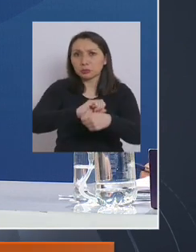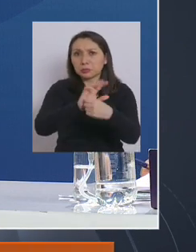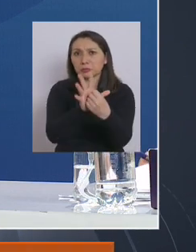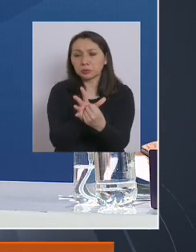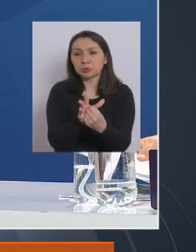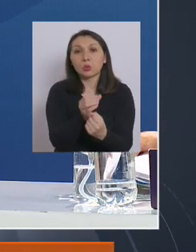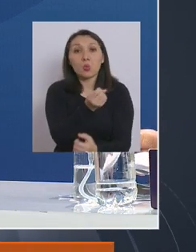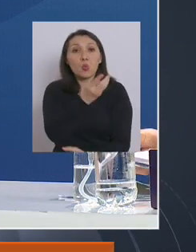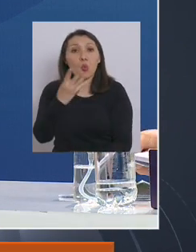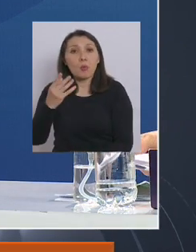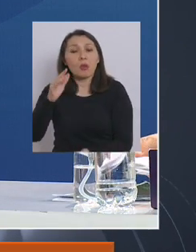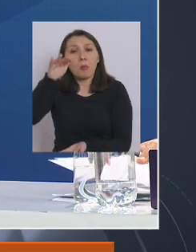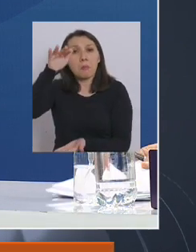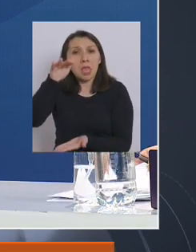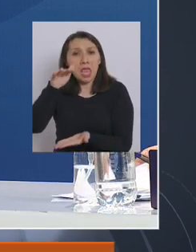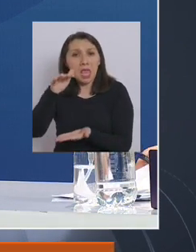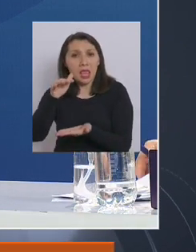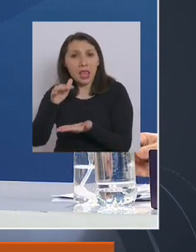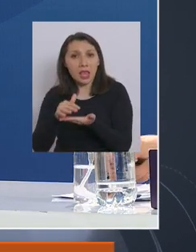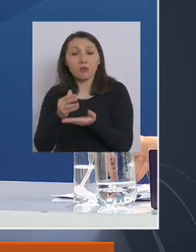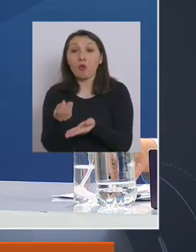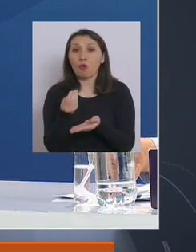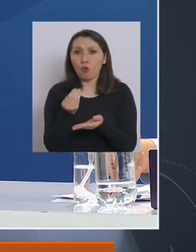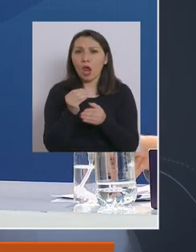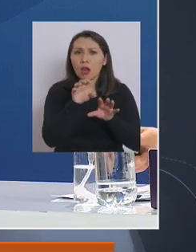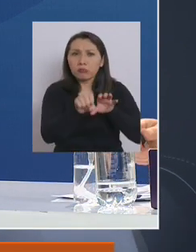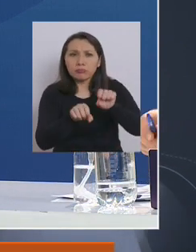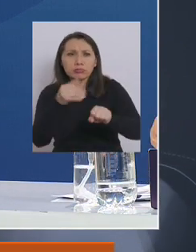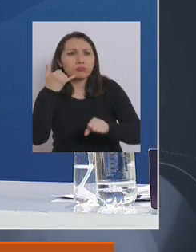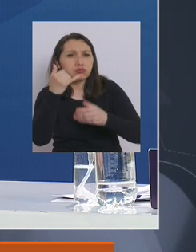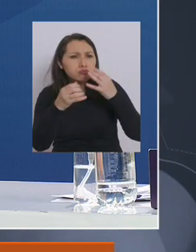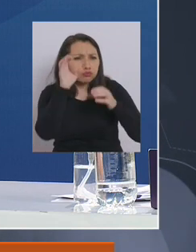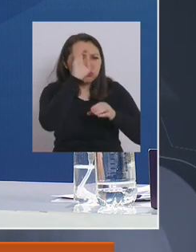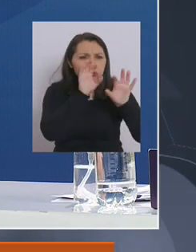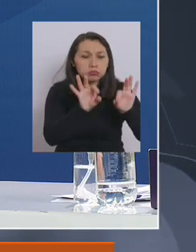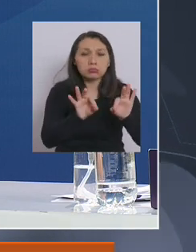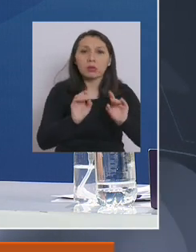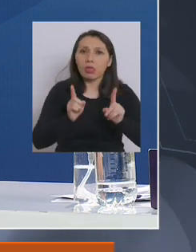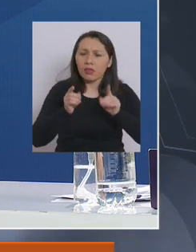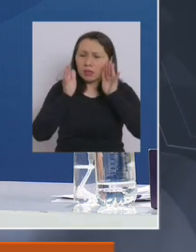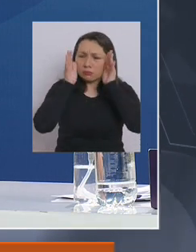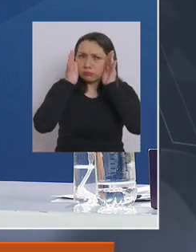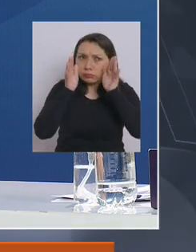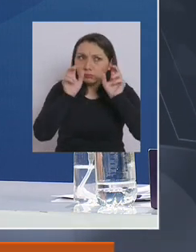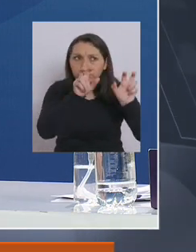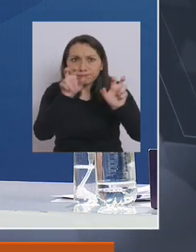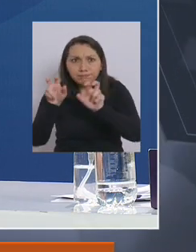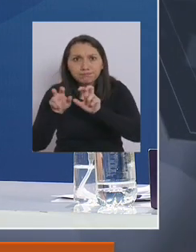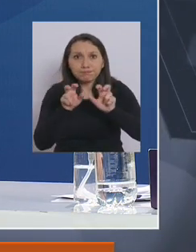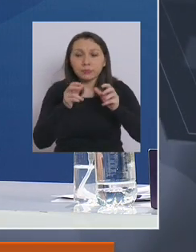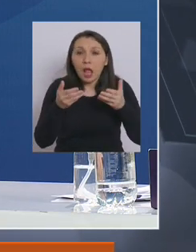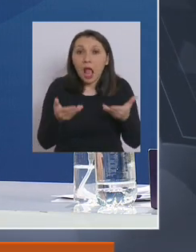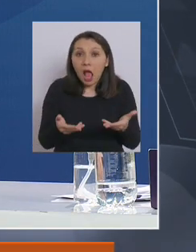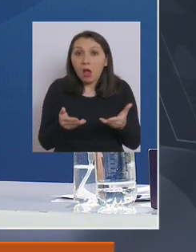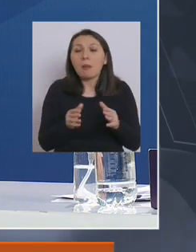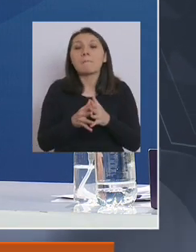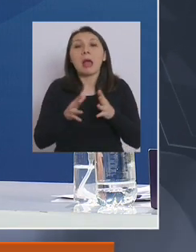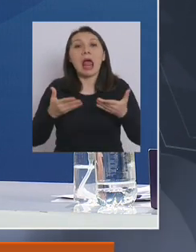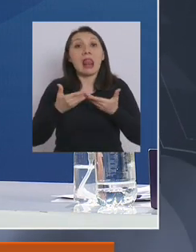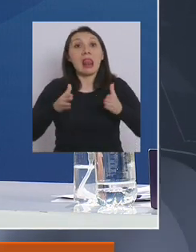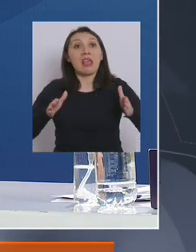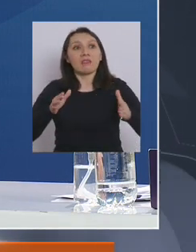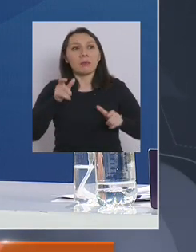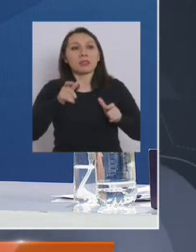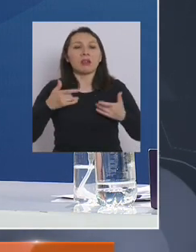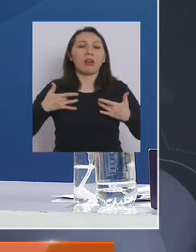porque el número de casos ha ido disminuyendo, porque tienen una buena trazabilidad, tenemos que estar más alertas que nunca, porque es ahí, cuando hay mayor libertad,